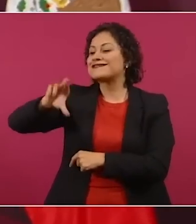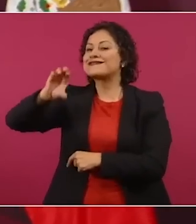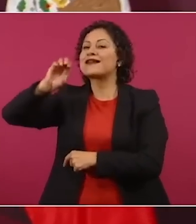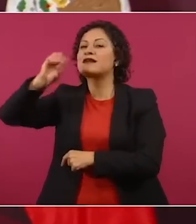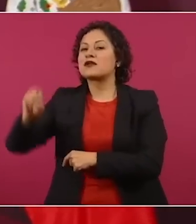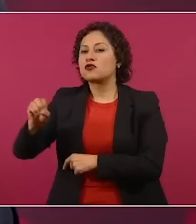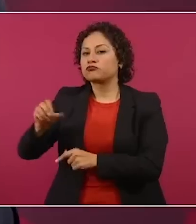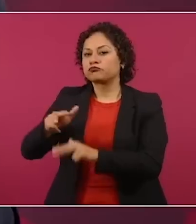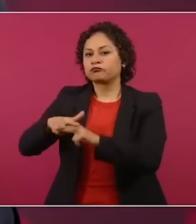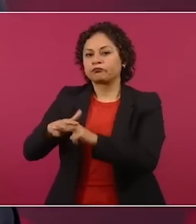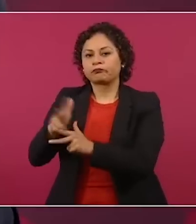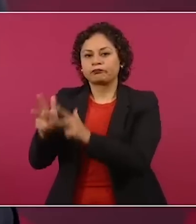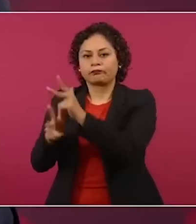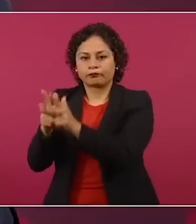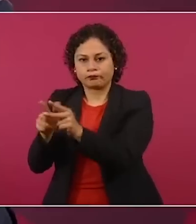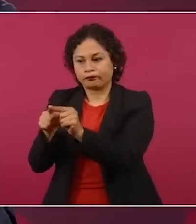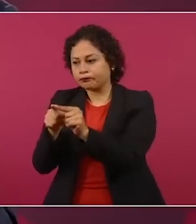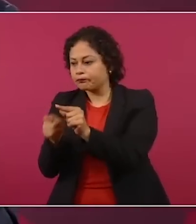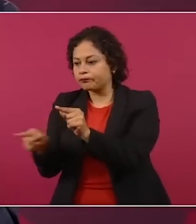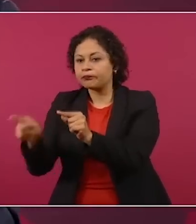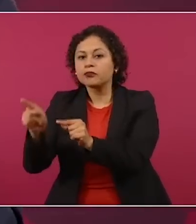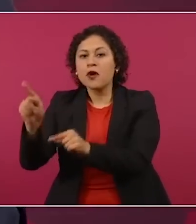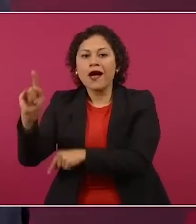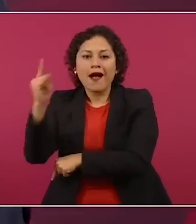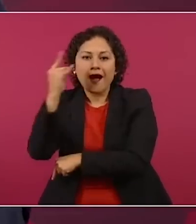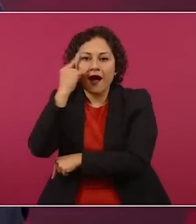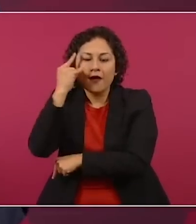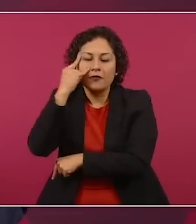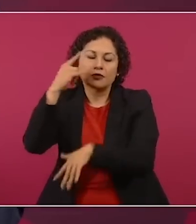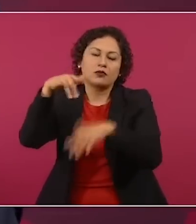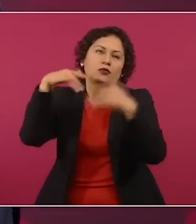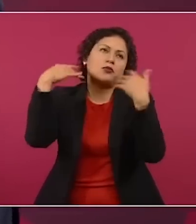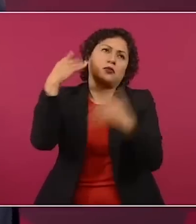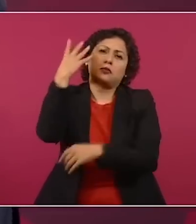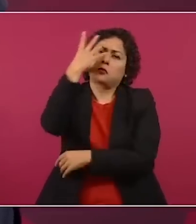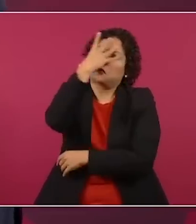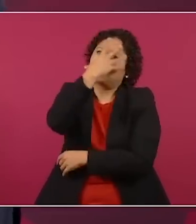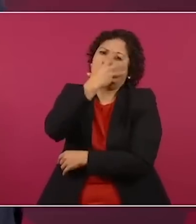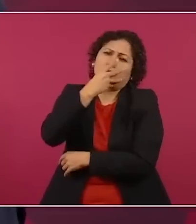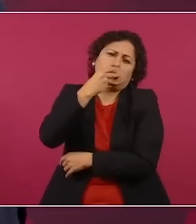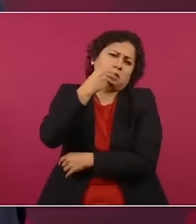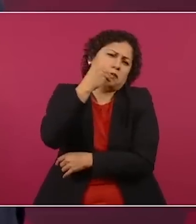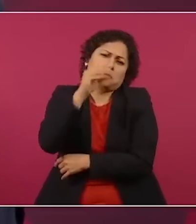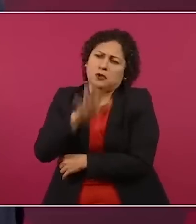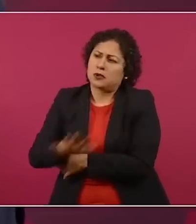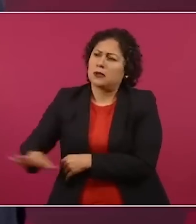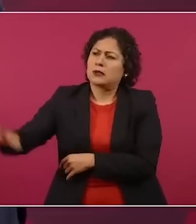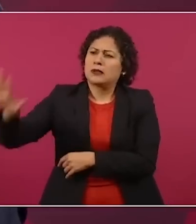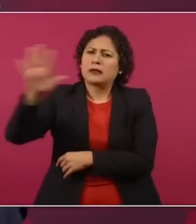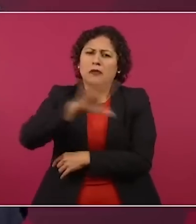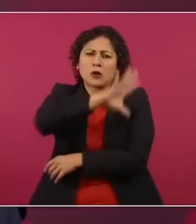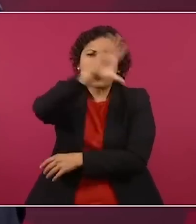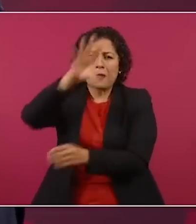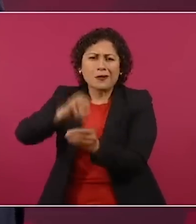bellísima en la parte vinculada, bueno, todo Campeche,